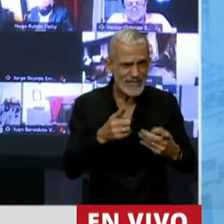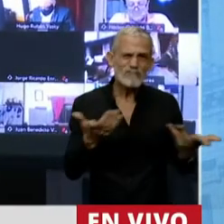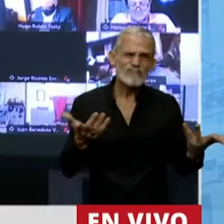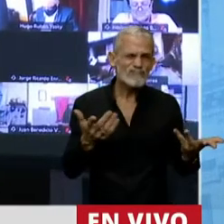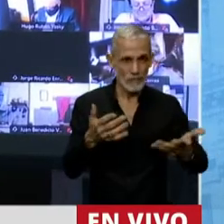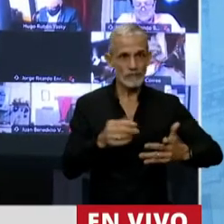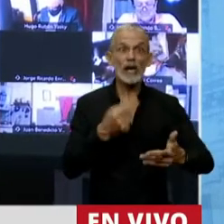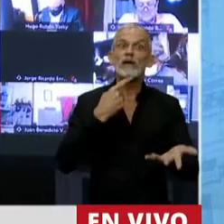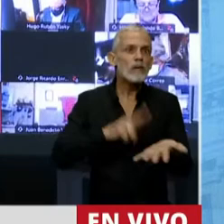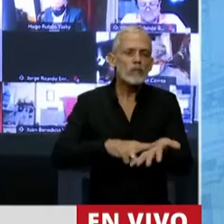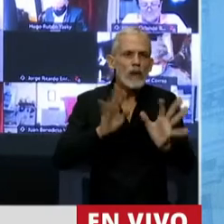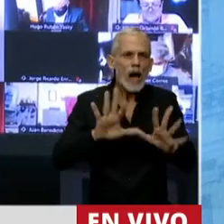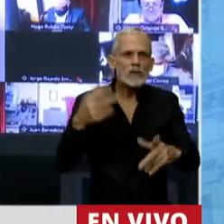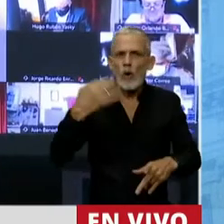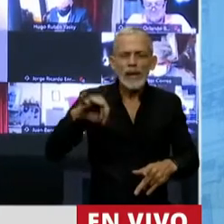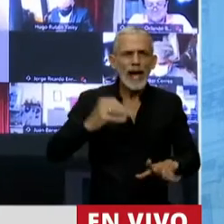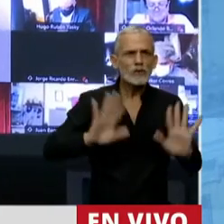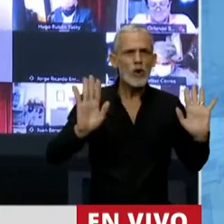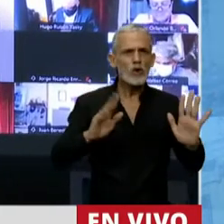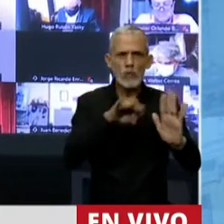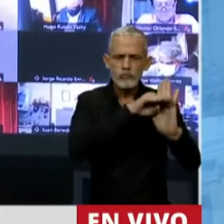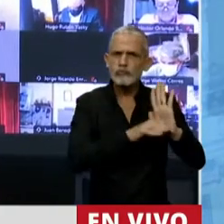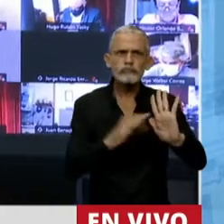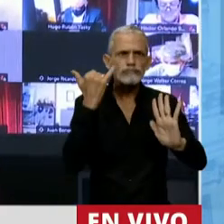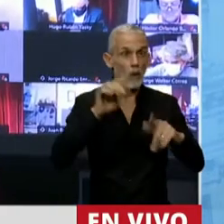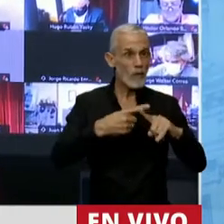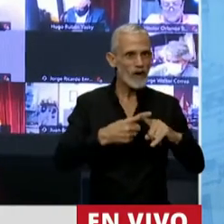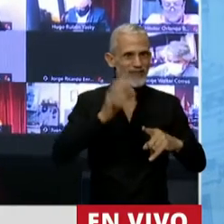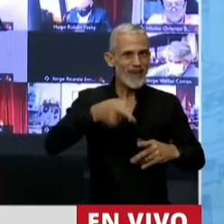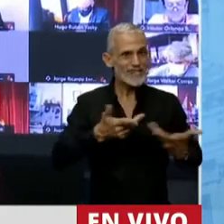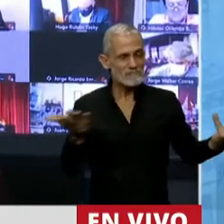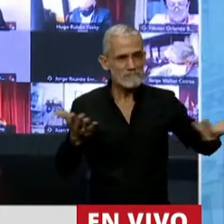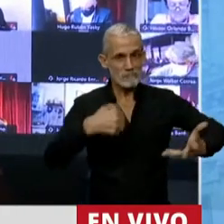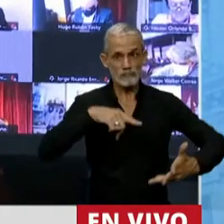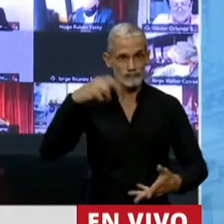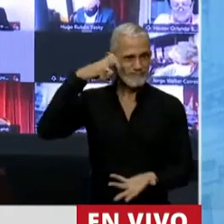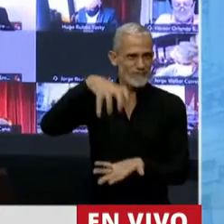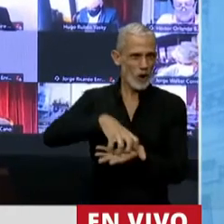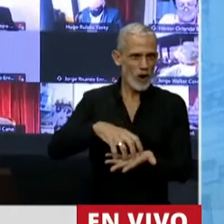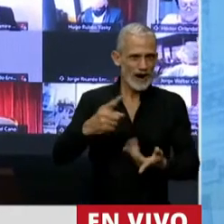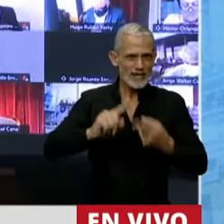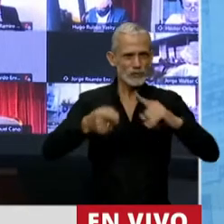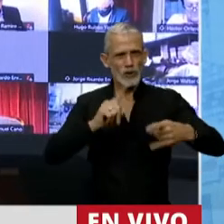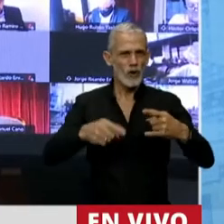Y el sistema tributario es obligatorio. Y lo decide la política. Lo tenemos que decidir nosotros.